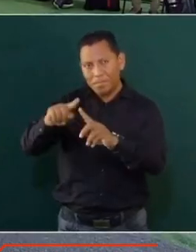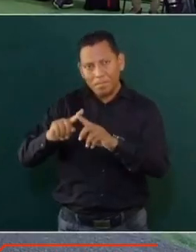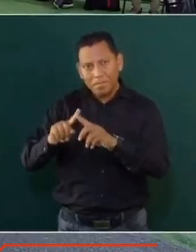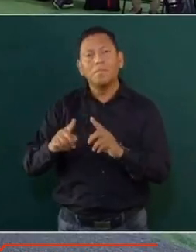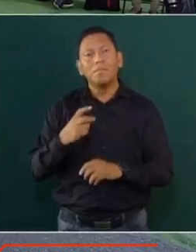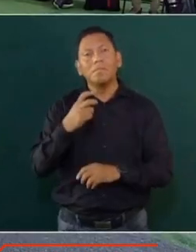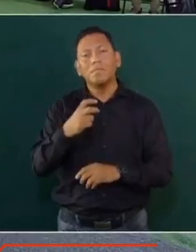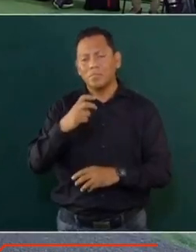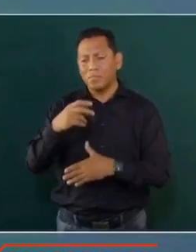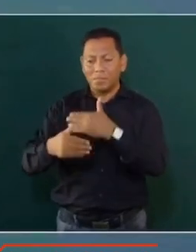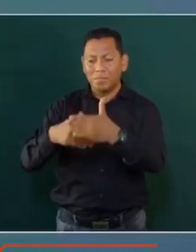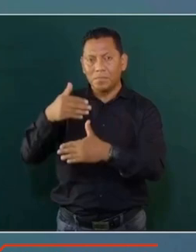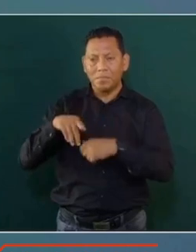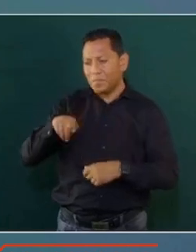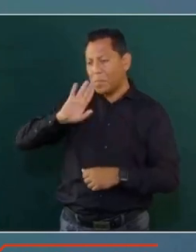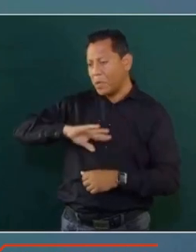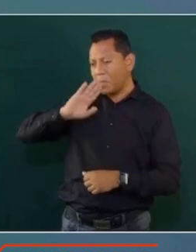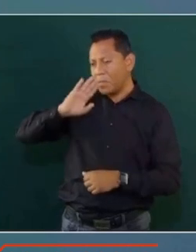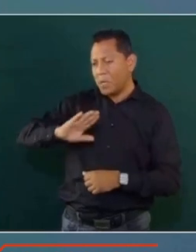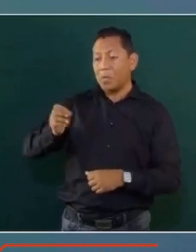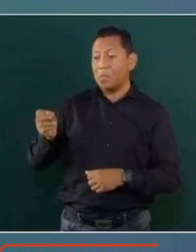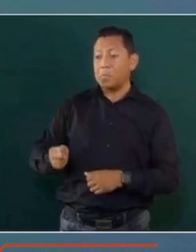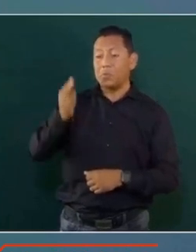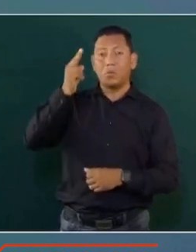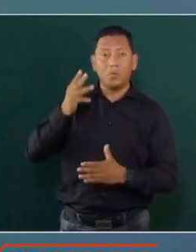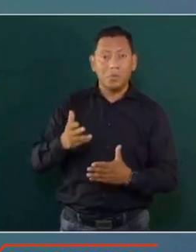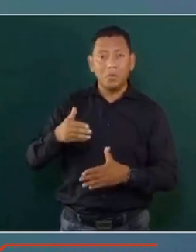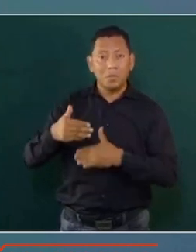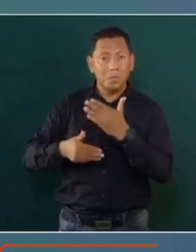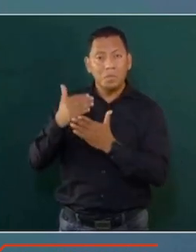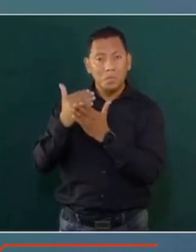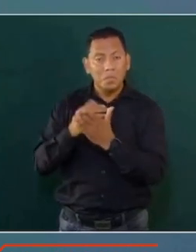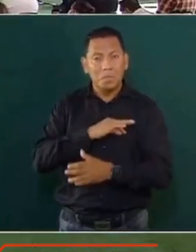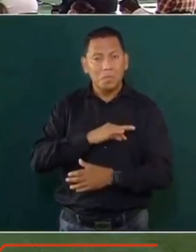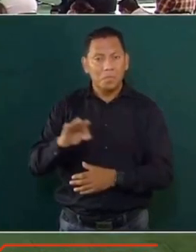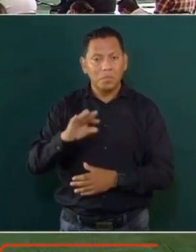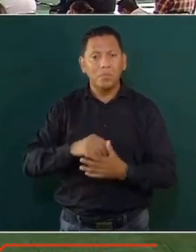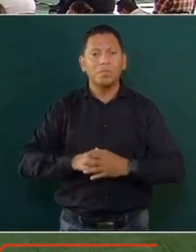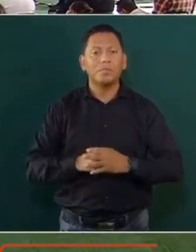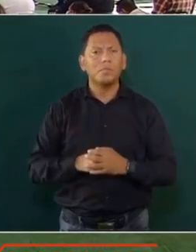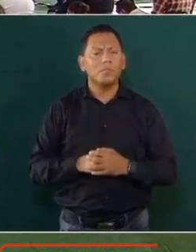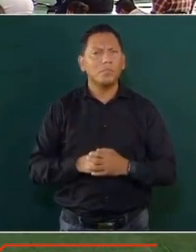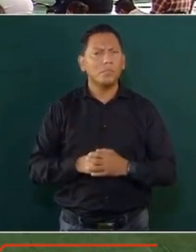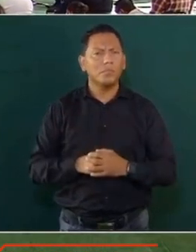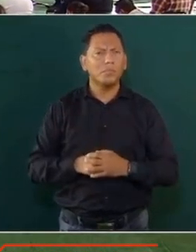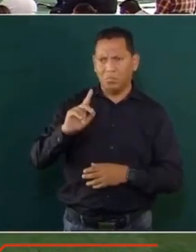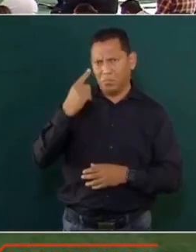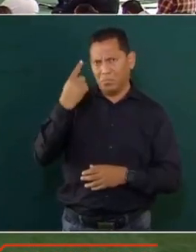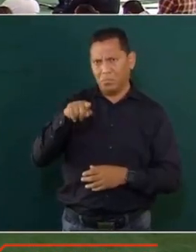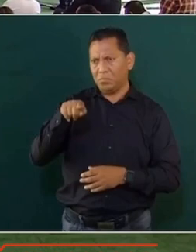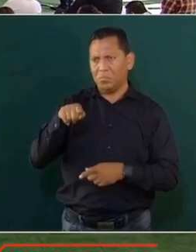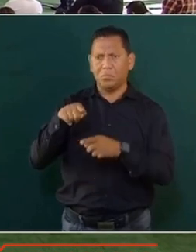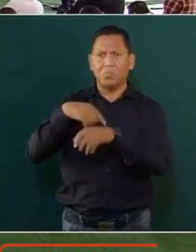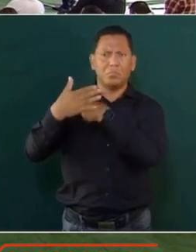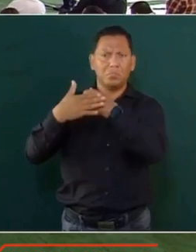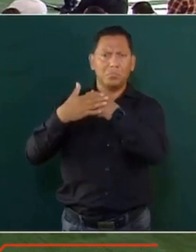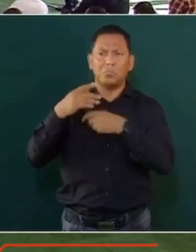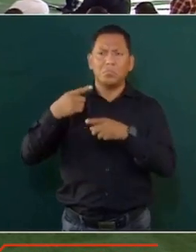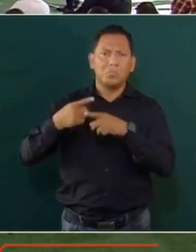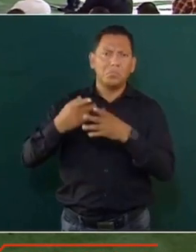hasta que se acabe con todos esos privilegios. ¿Estaría pendiente la reforma electoral, presidente? Sí, para que les vengan.